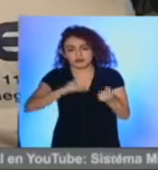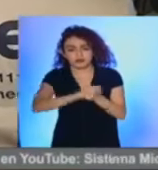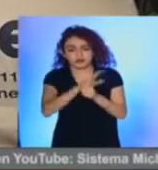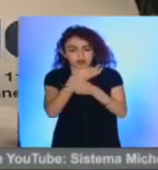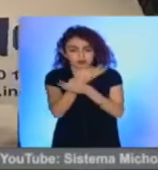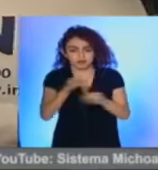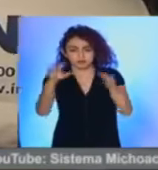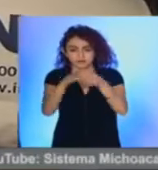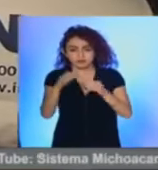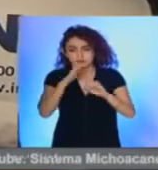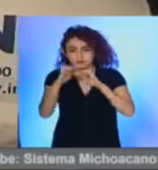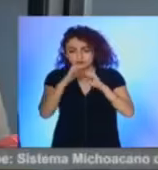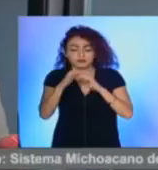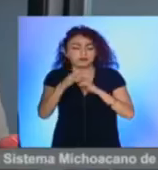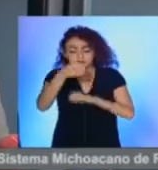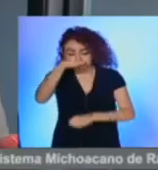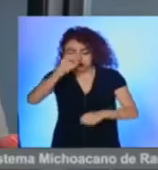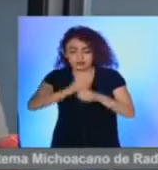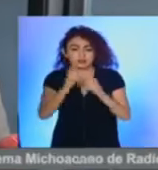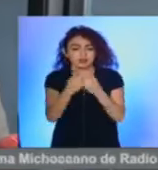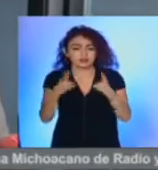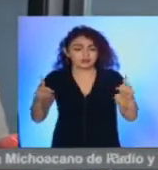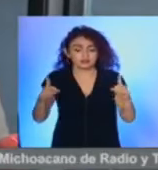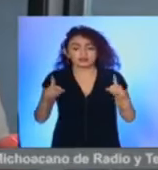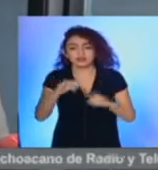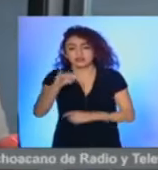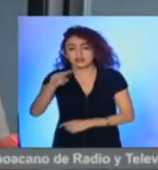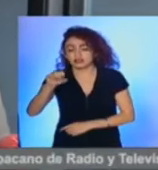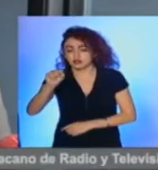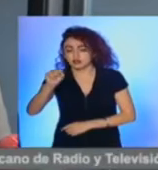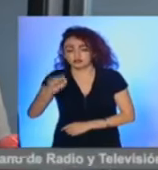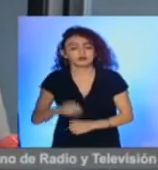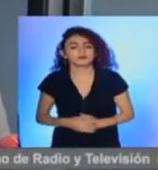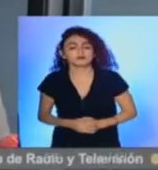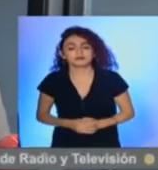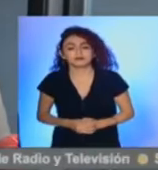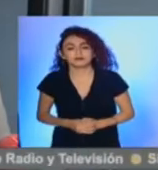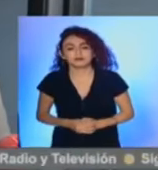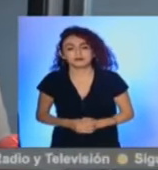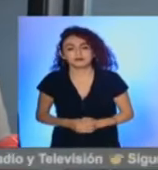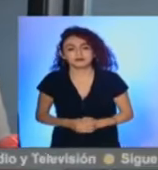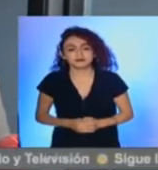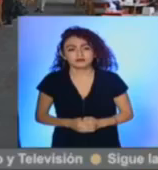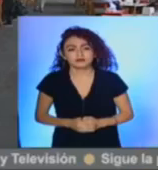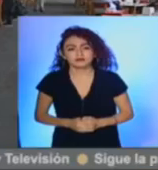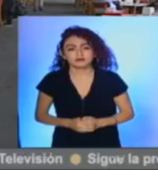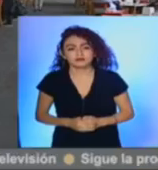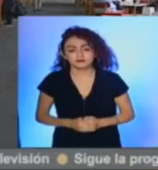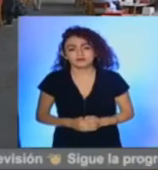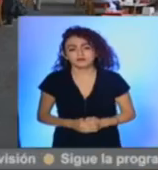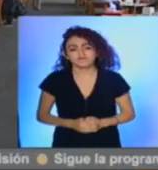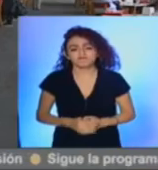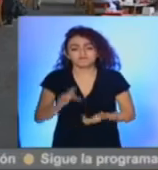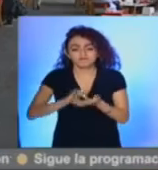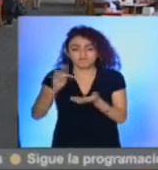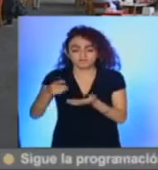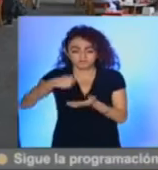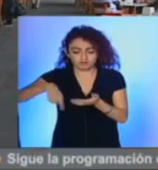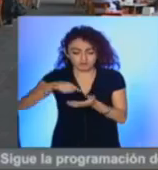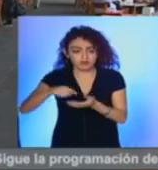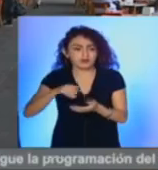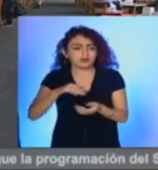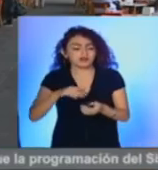informó en entrevista el secretario de Desarrollo Económico, Jesús Melgoza Velásquez, quien destacó que esto es gracias a que los